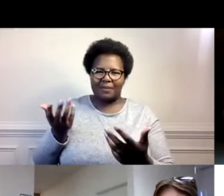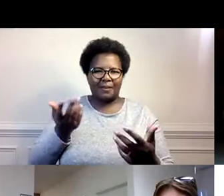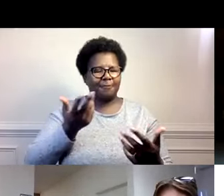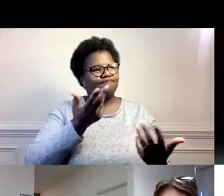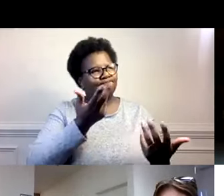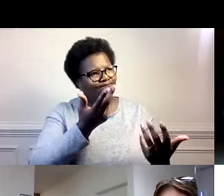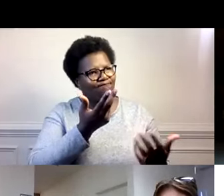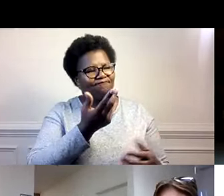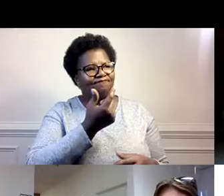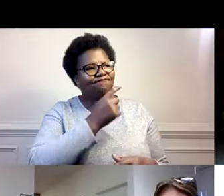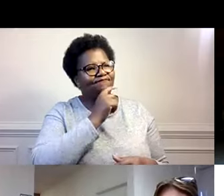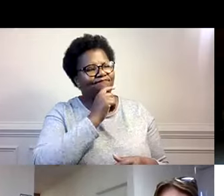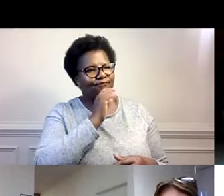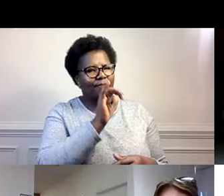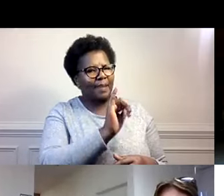Bueno.